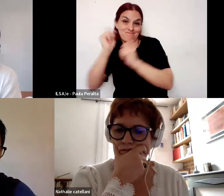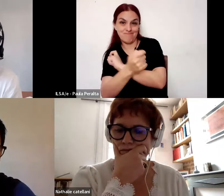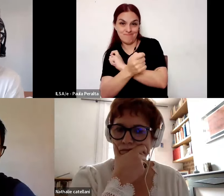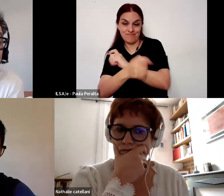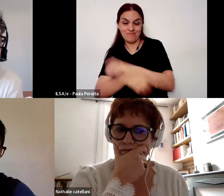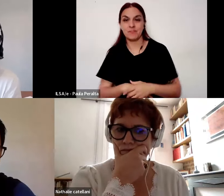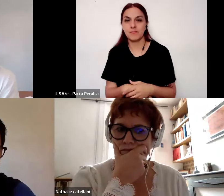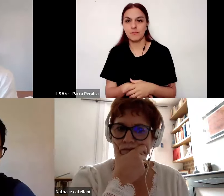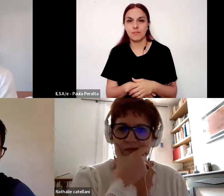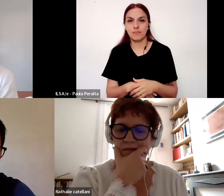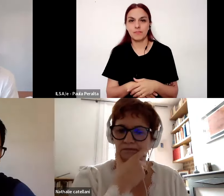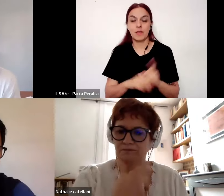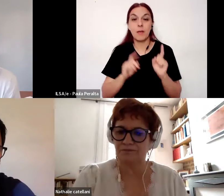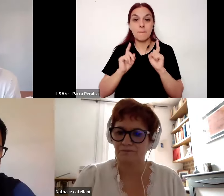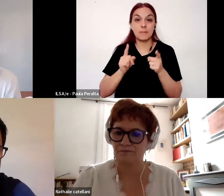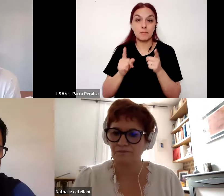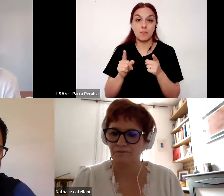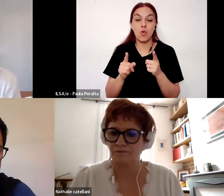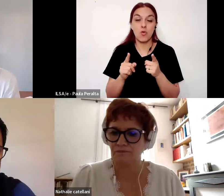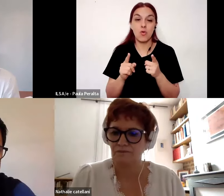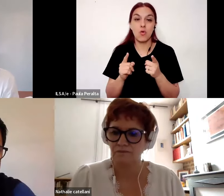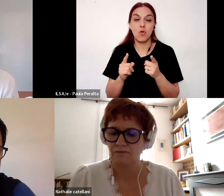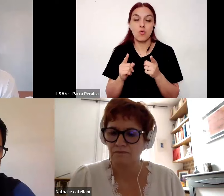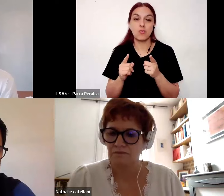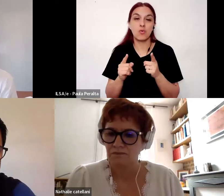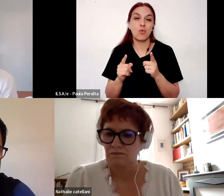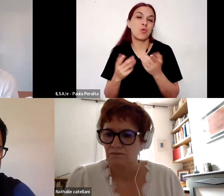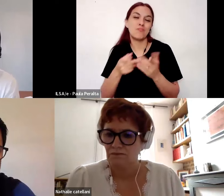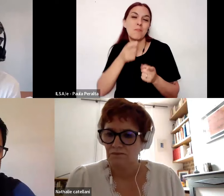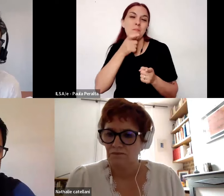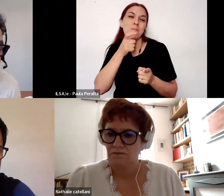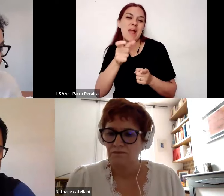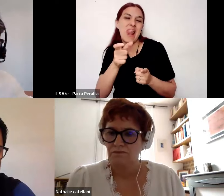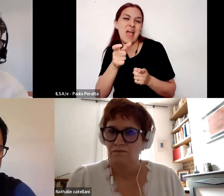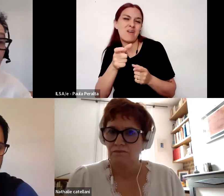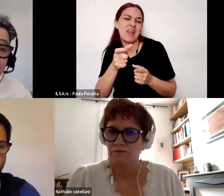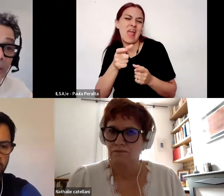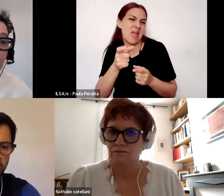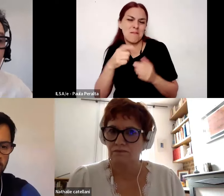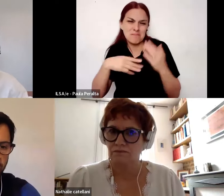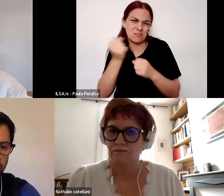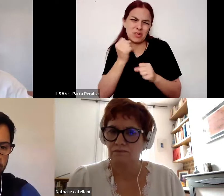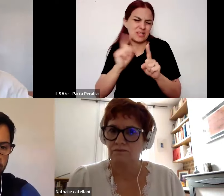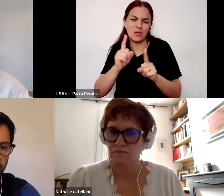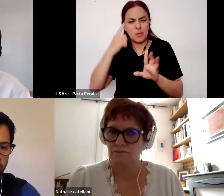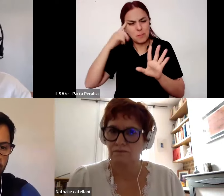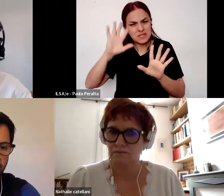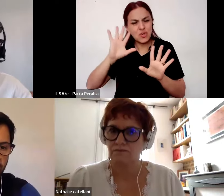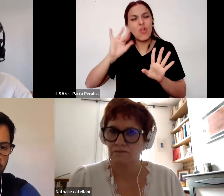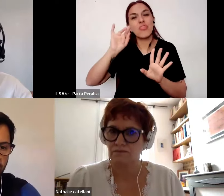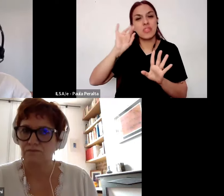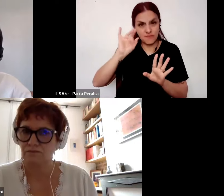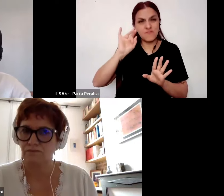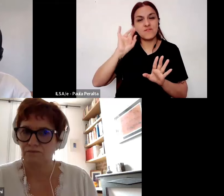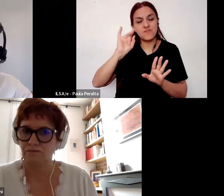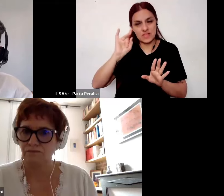sin que gane esa legitimidad esa palabra yo lo veo complejo el proceso de